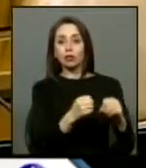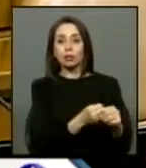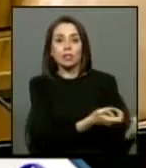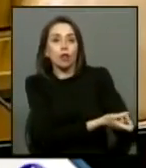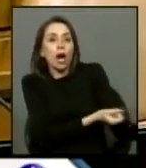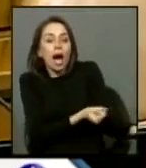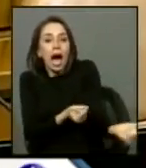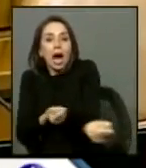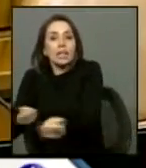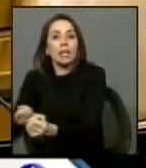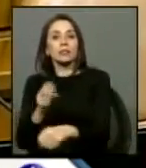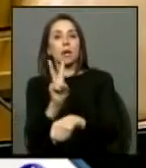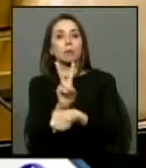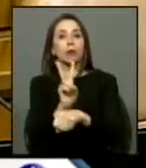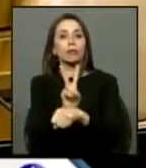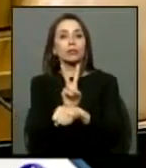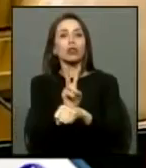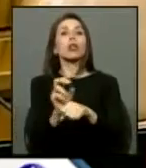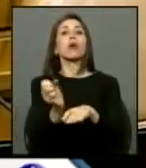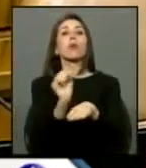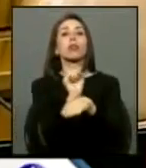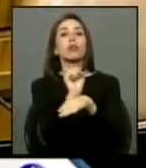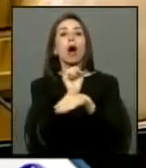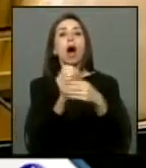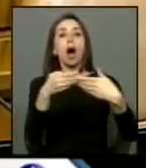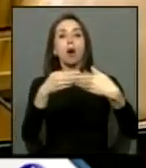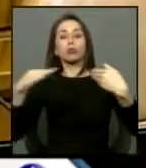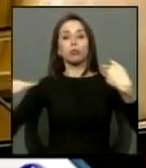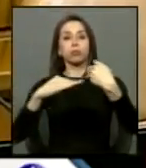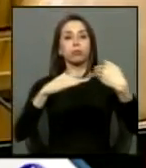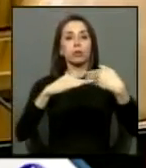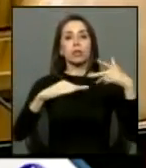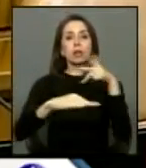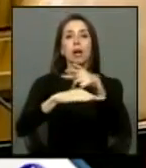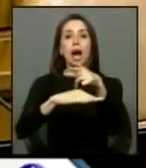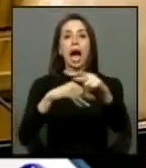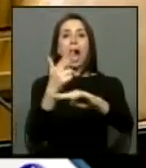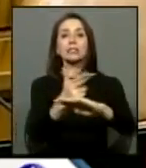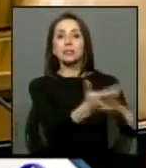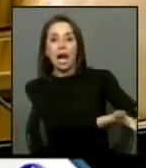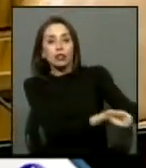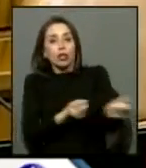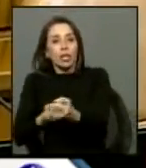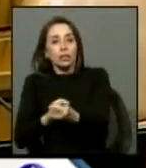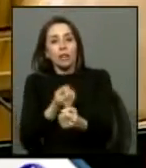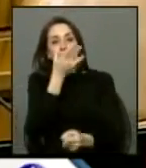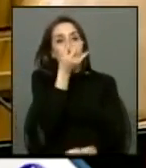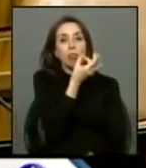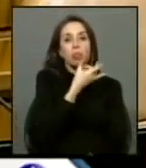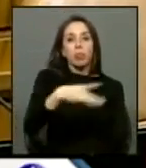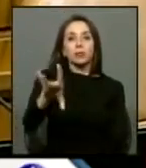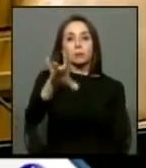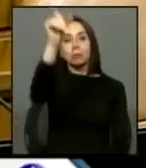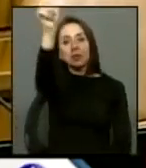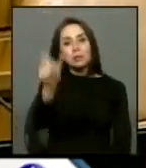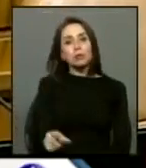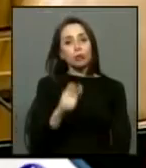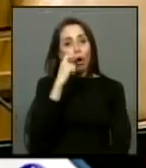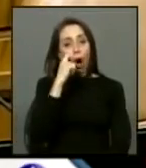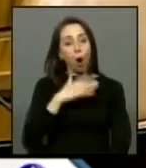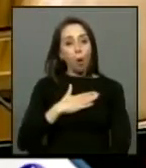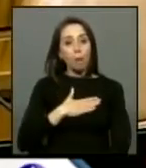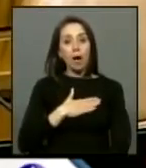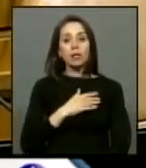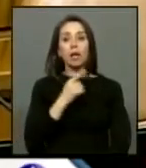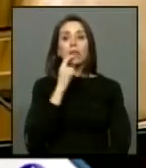una profesora en el portonazo esa es la cultura del desprecio al otro ser humano cuando uno dice